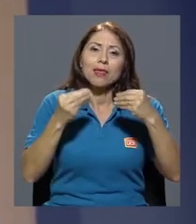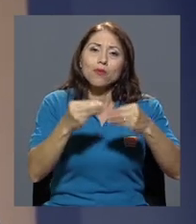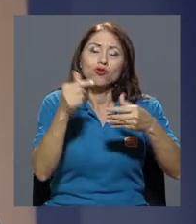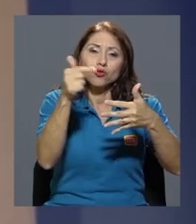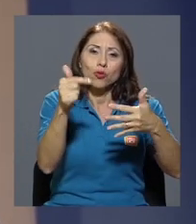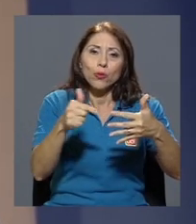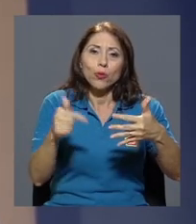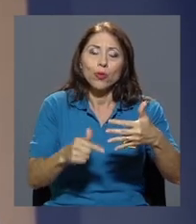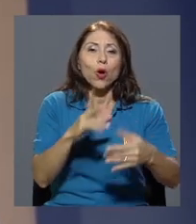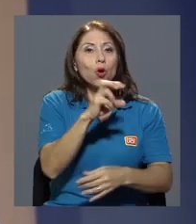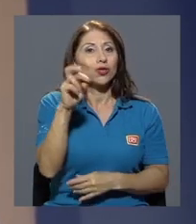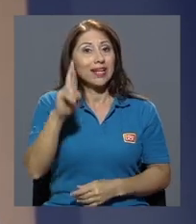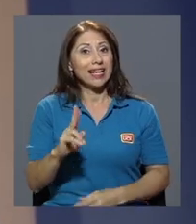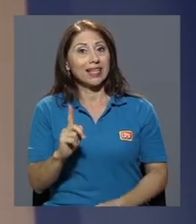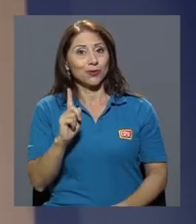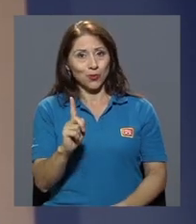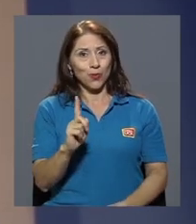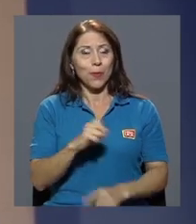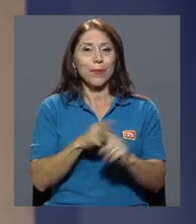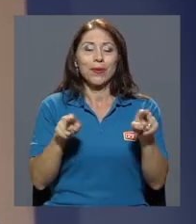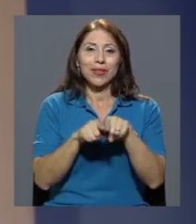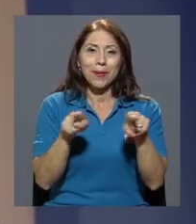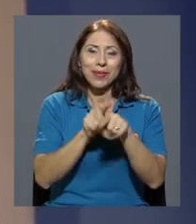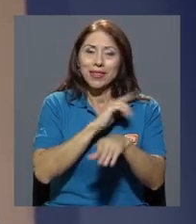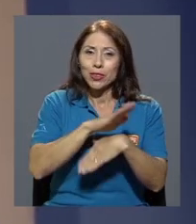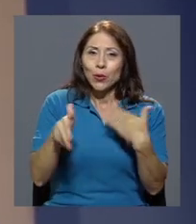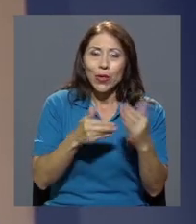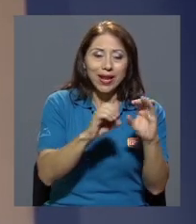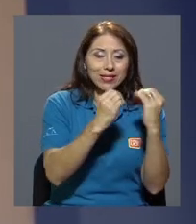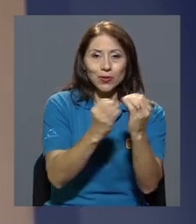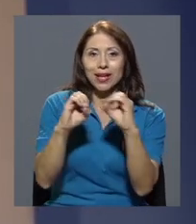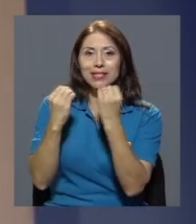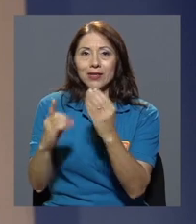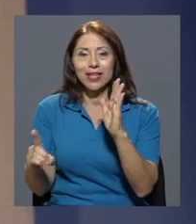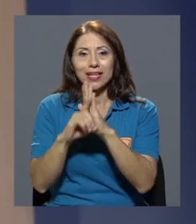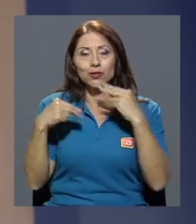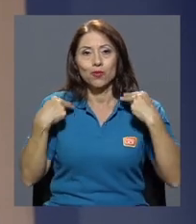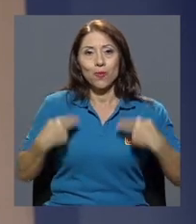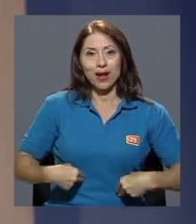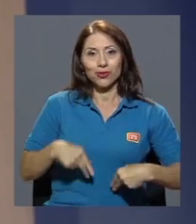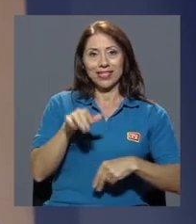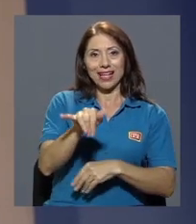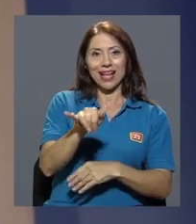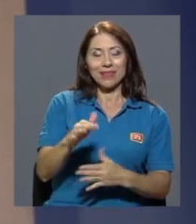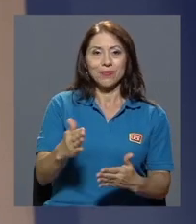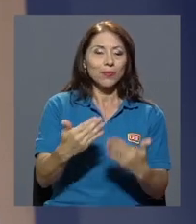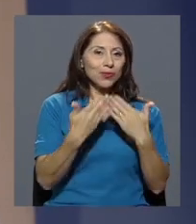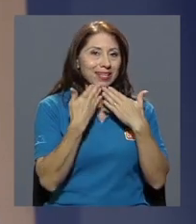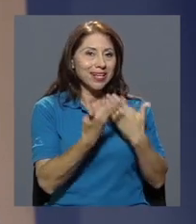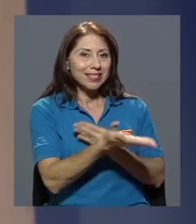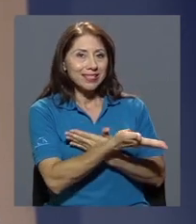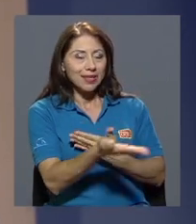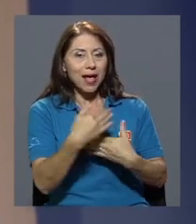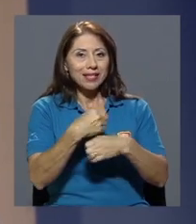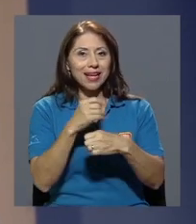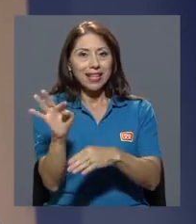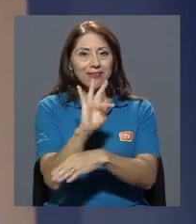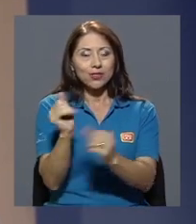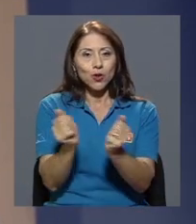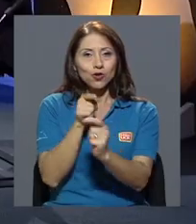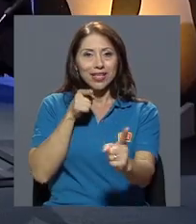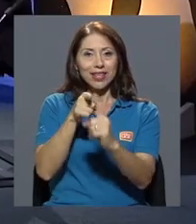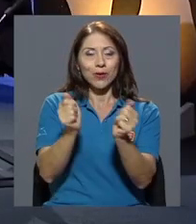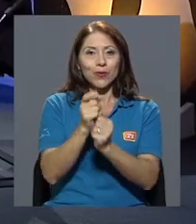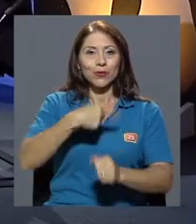y Costa Rica es uno pero también por supuesto todas esas organizaciones de derechos humanos que se encuentran ahí muchas gracias por hacer